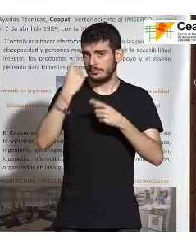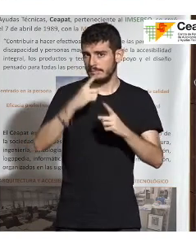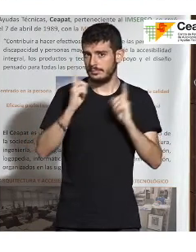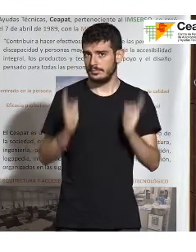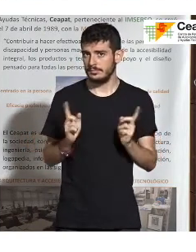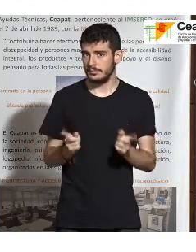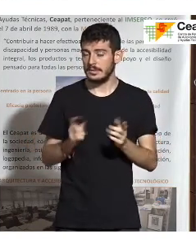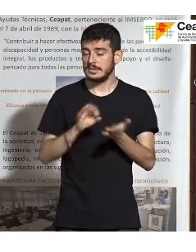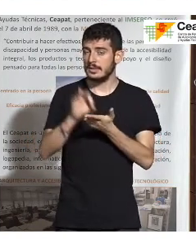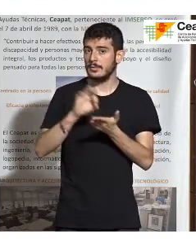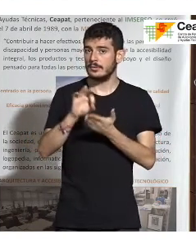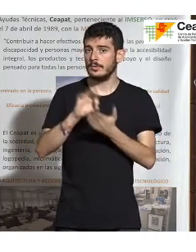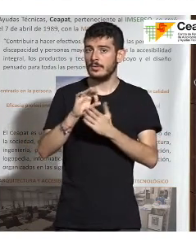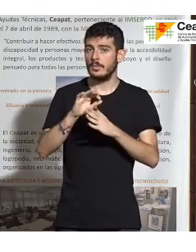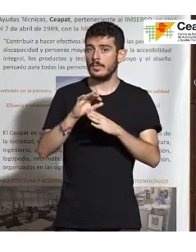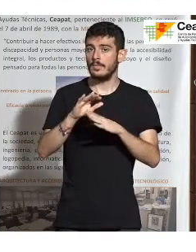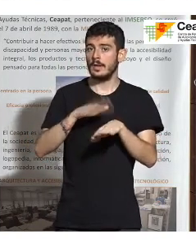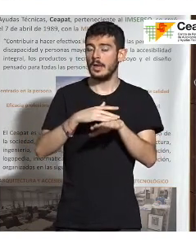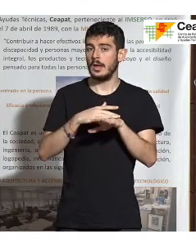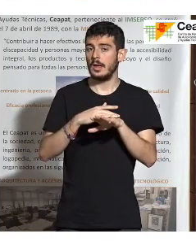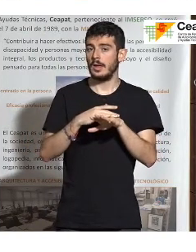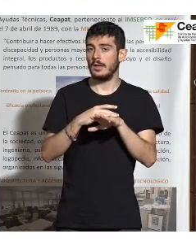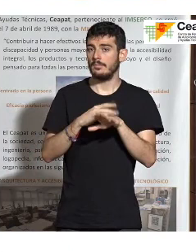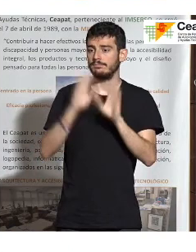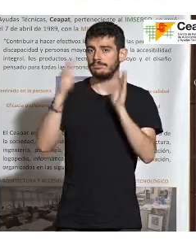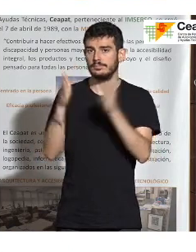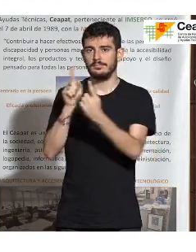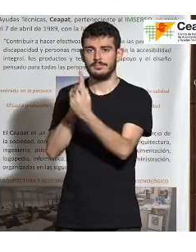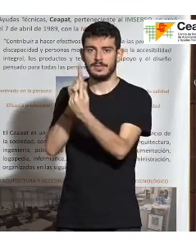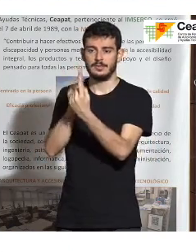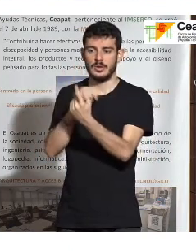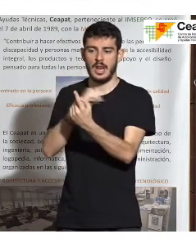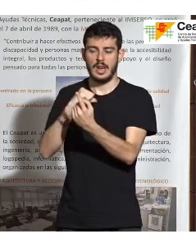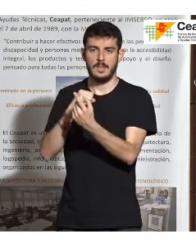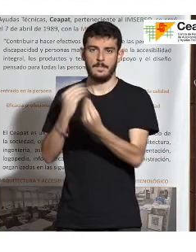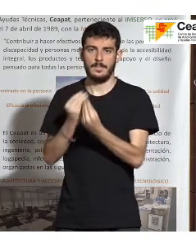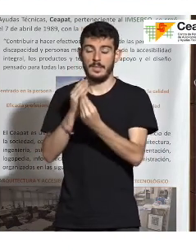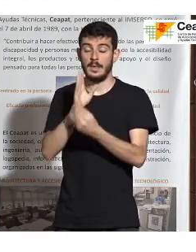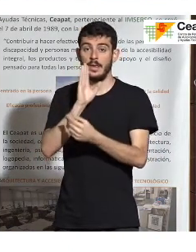pueda llegar a prestar un servicio más personalizado, como comentaba antes también Edman.